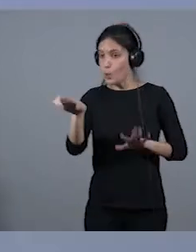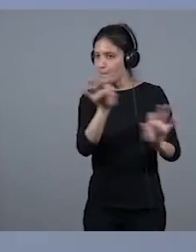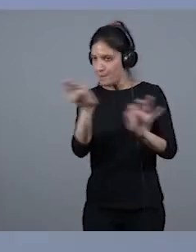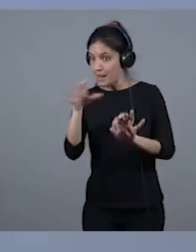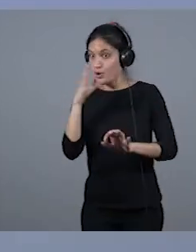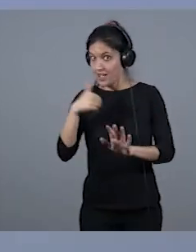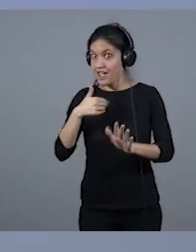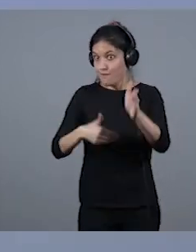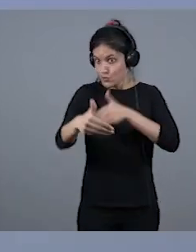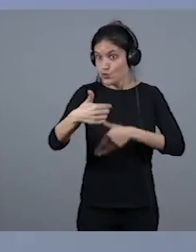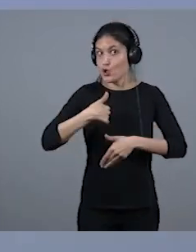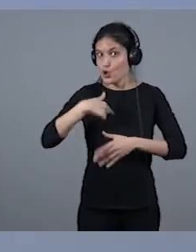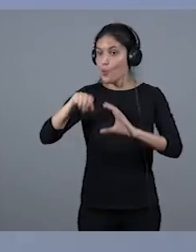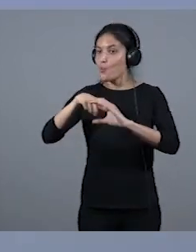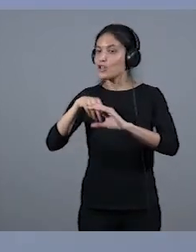puesto.